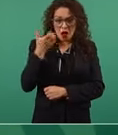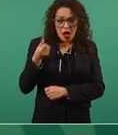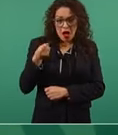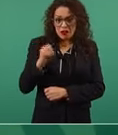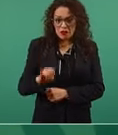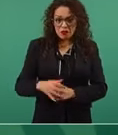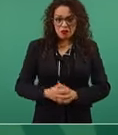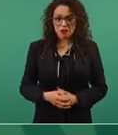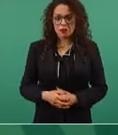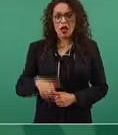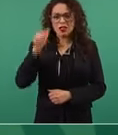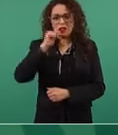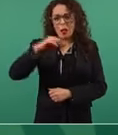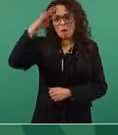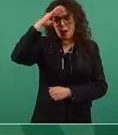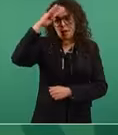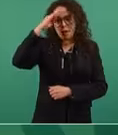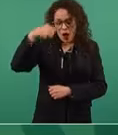muy individualista,